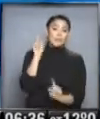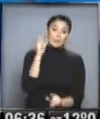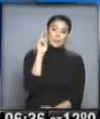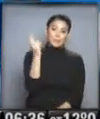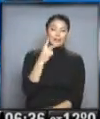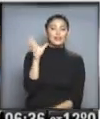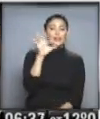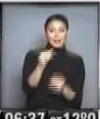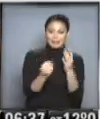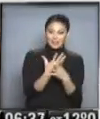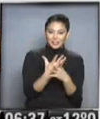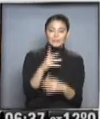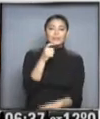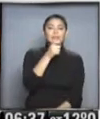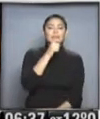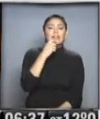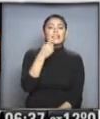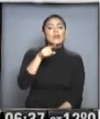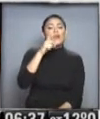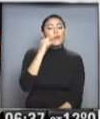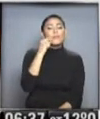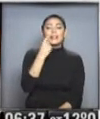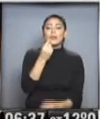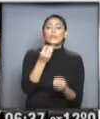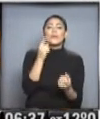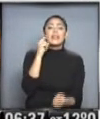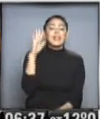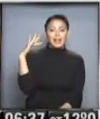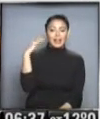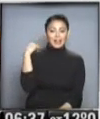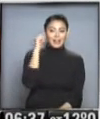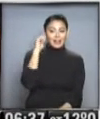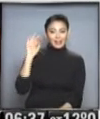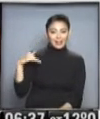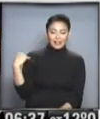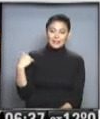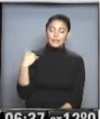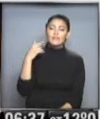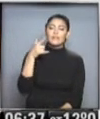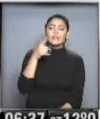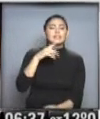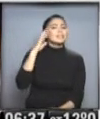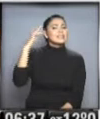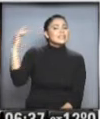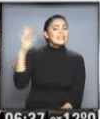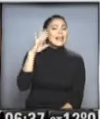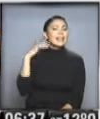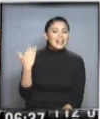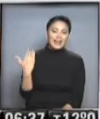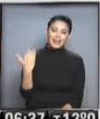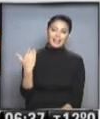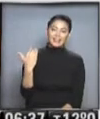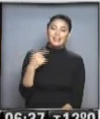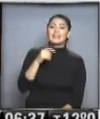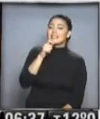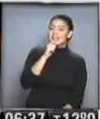todas las mañanas. Marcelo Colombo dice, buen día, Gaby. Directamente a vos te saluda, Gaby. Gracias, Marcelo. ¿Cómo se extraña a Nadia, dice? Bueno, yo